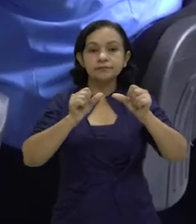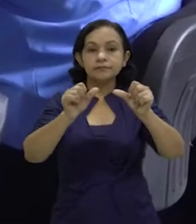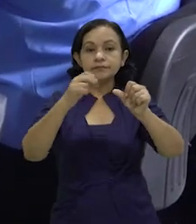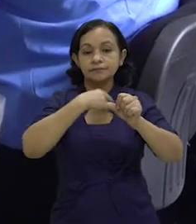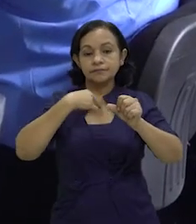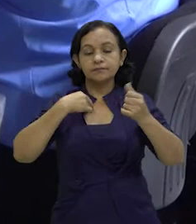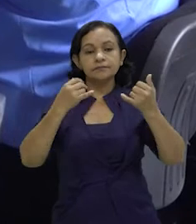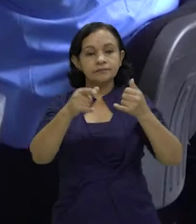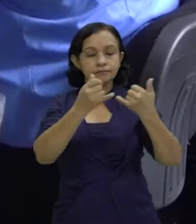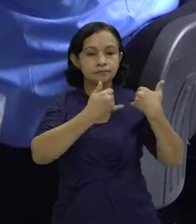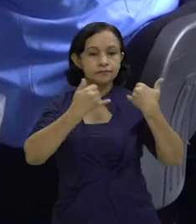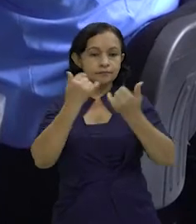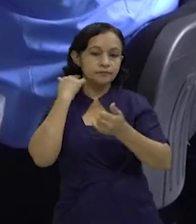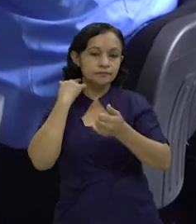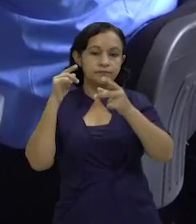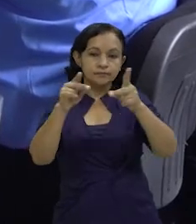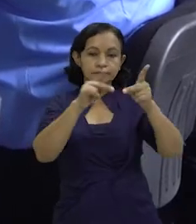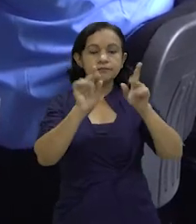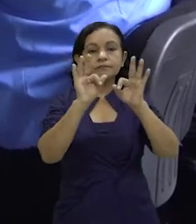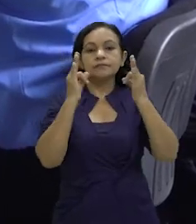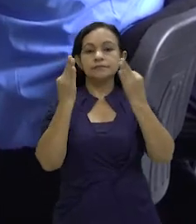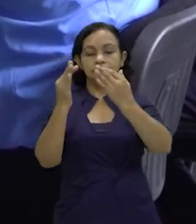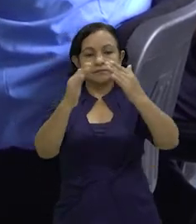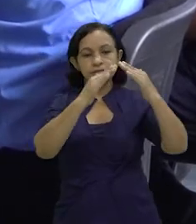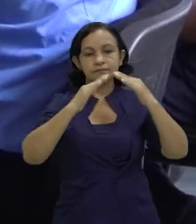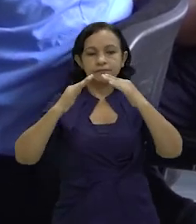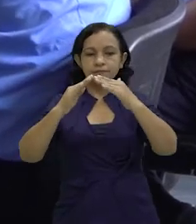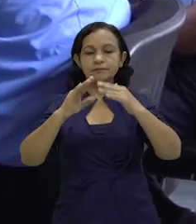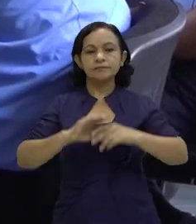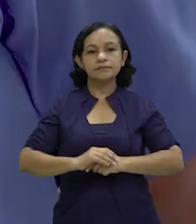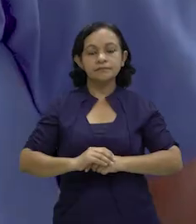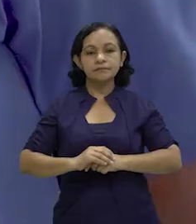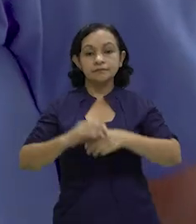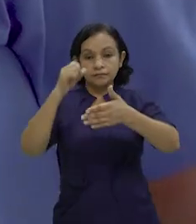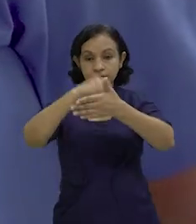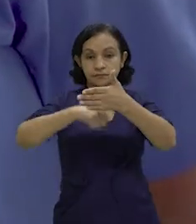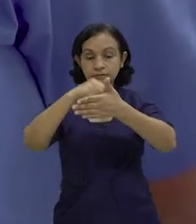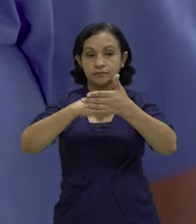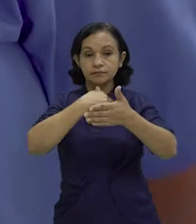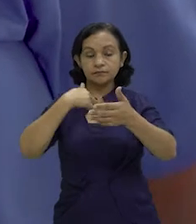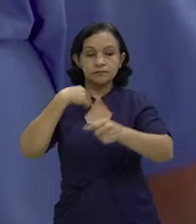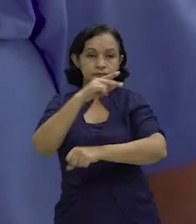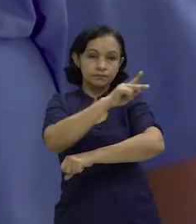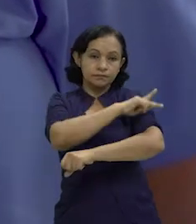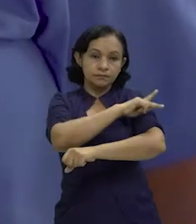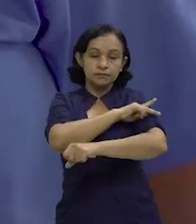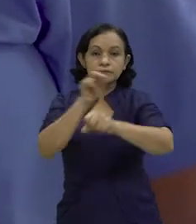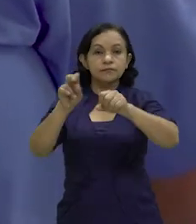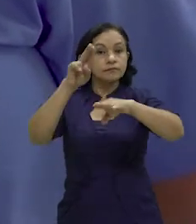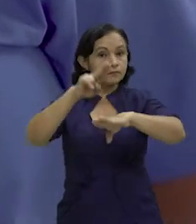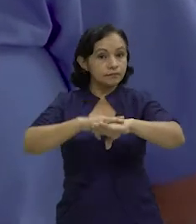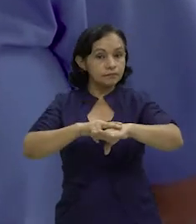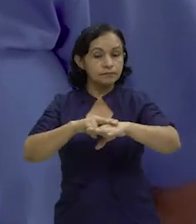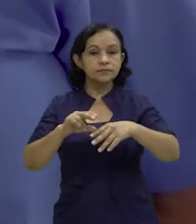permanente que esta institución mantiene con la persona, familia y comunidad. El fortalecimiento que le viene a dar a la Policía Nacional